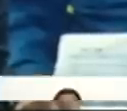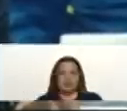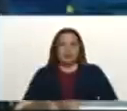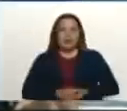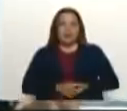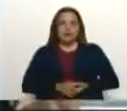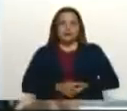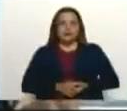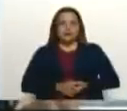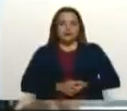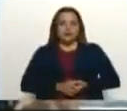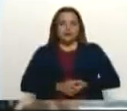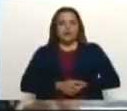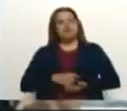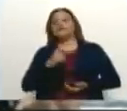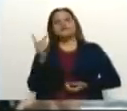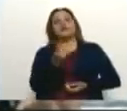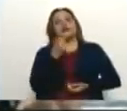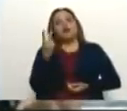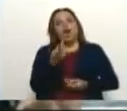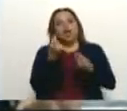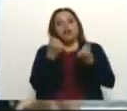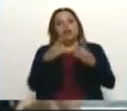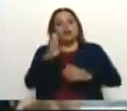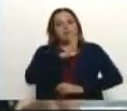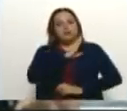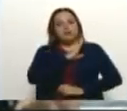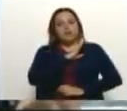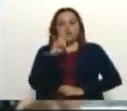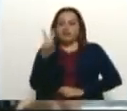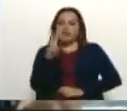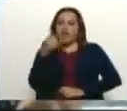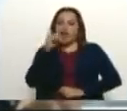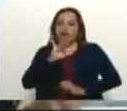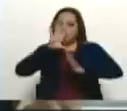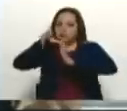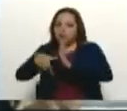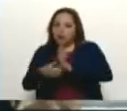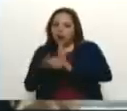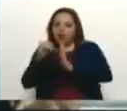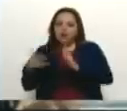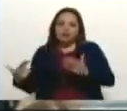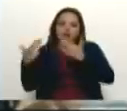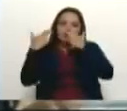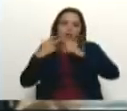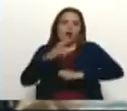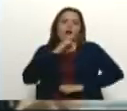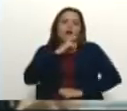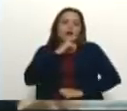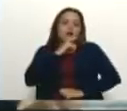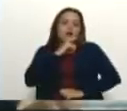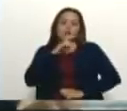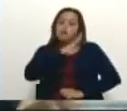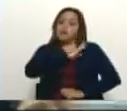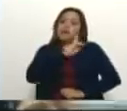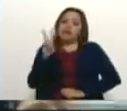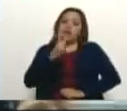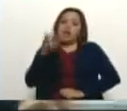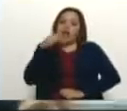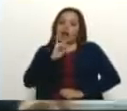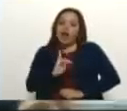dinero de Venezuela que está robado, que está ilegalmente retenido, que está secuestrado, el oro de Venezuela que está